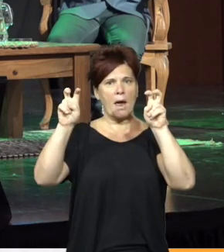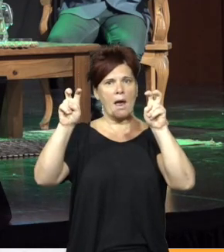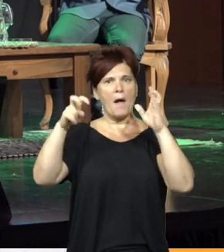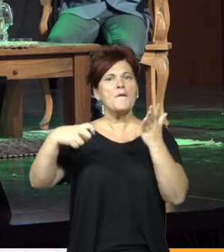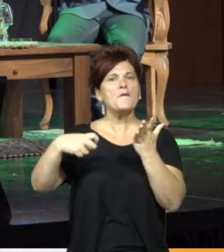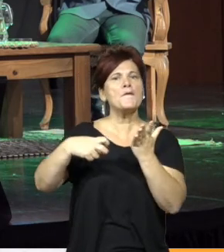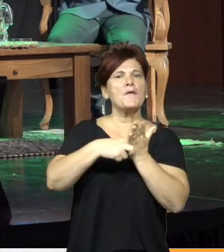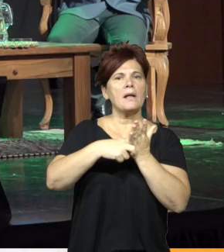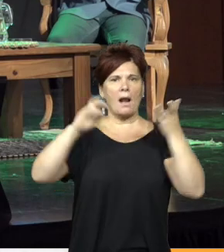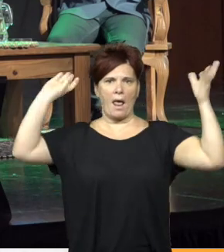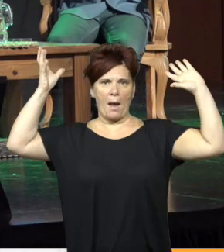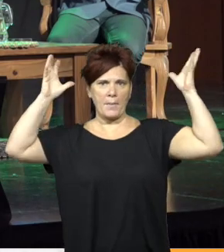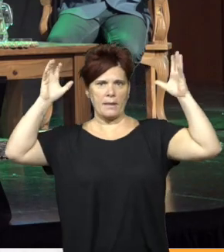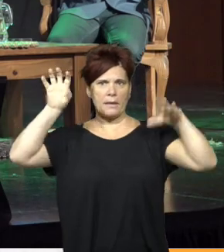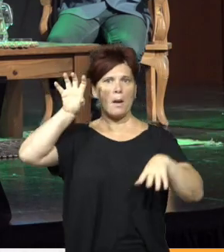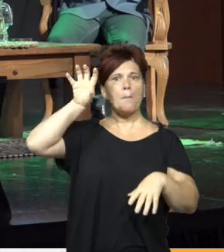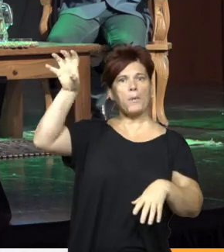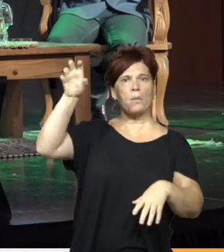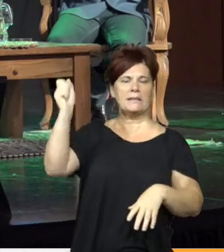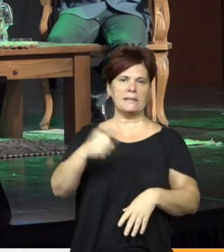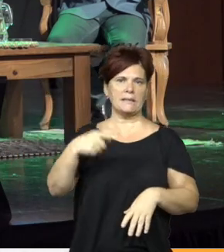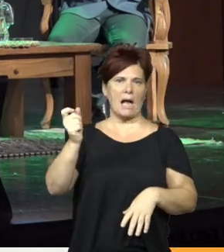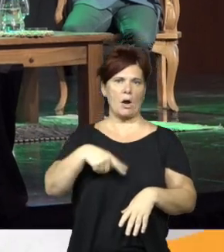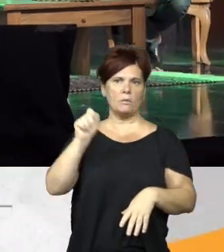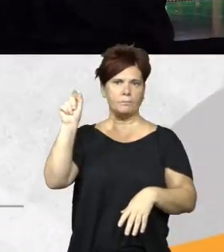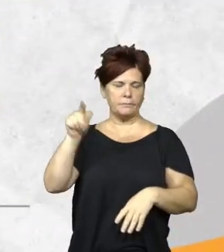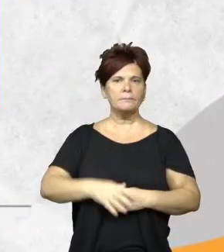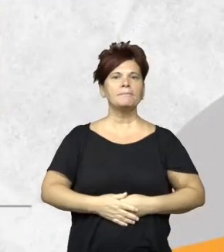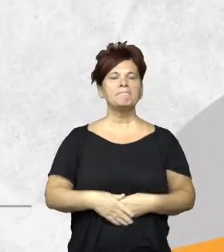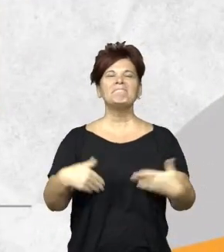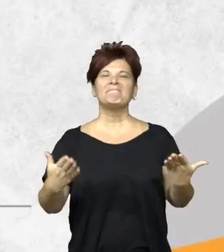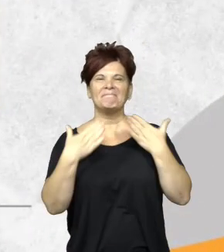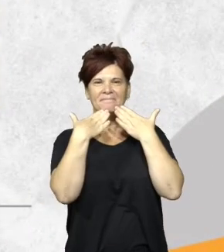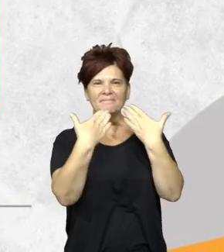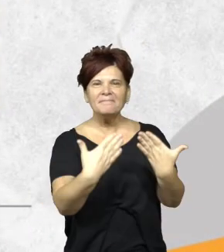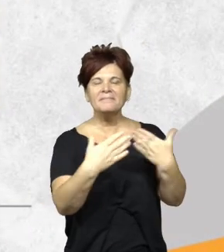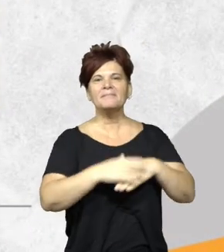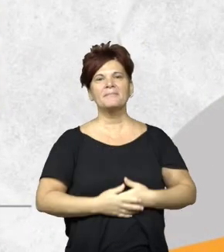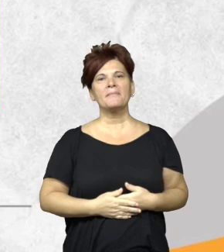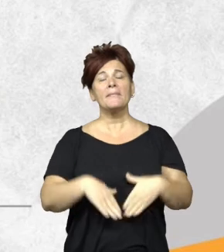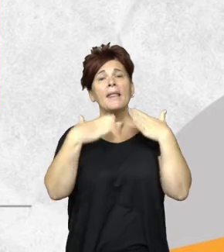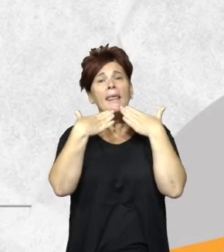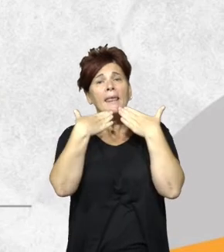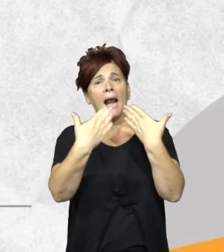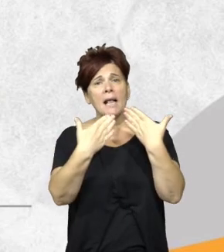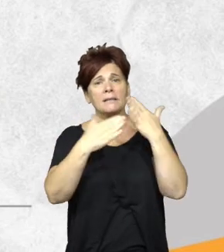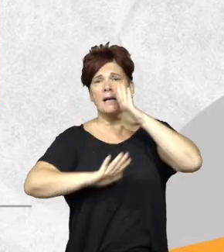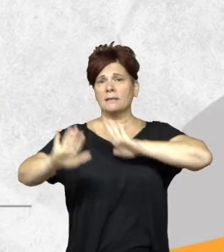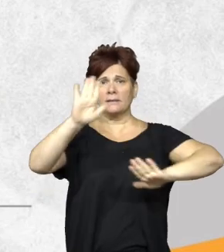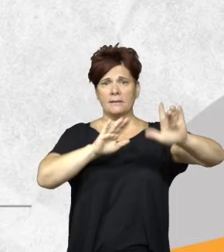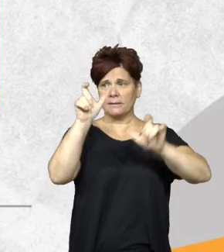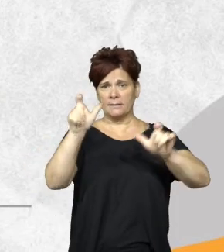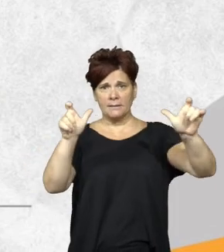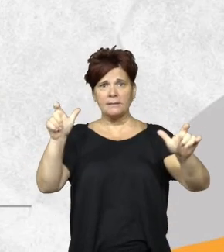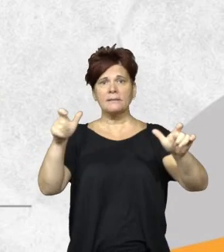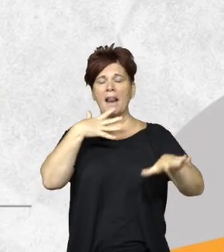fiscalización ambiental en la provincia del Chaco. Bueno, muchas gracias. Muchas gracias a la organización. La